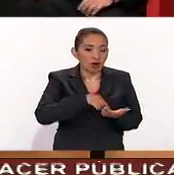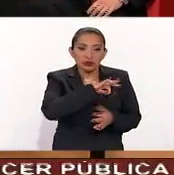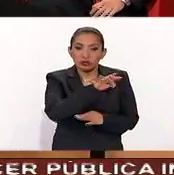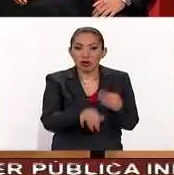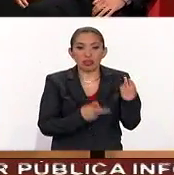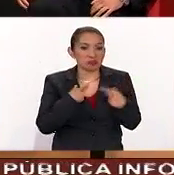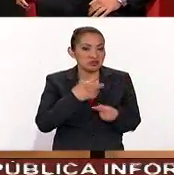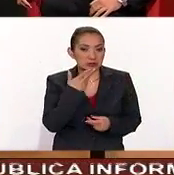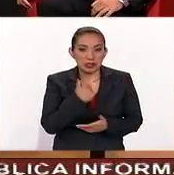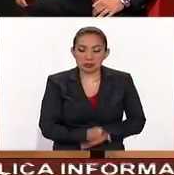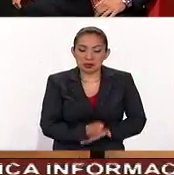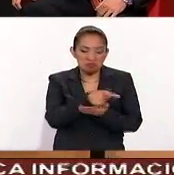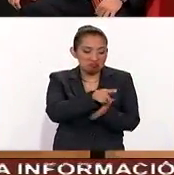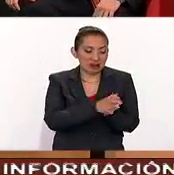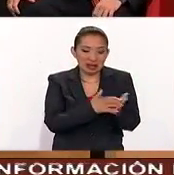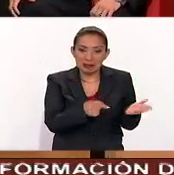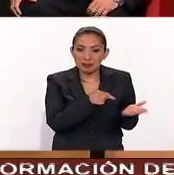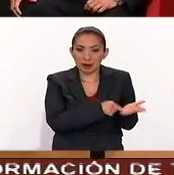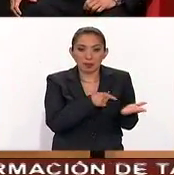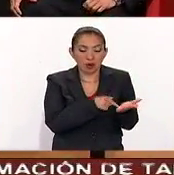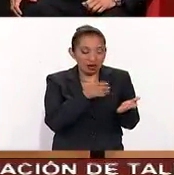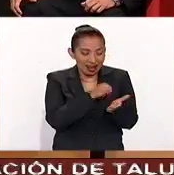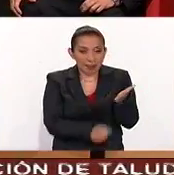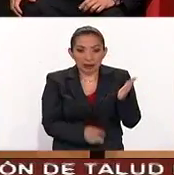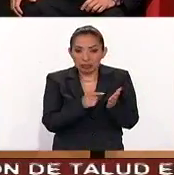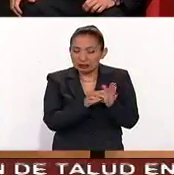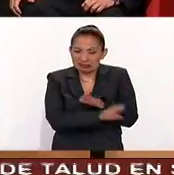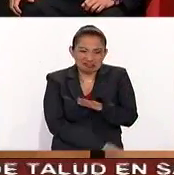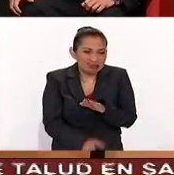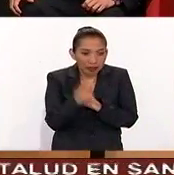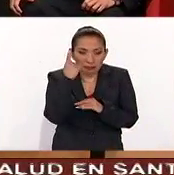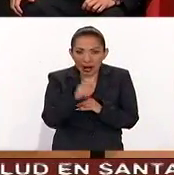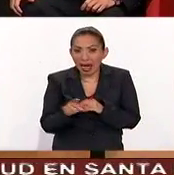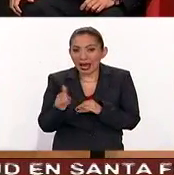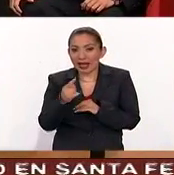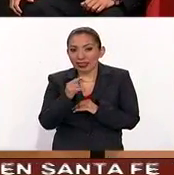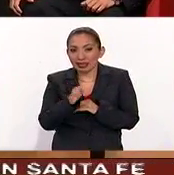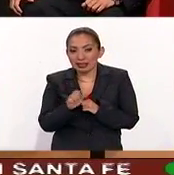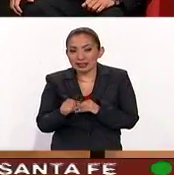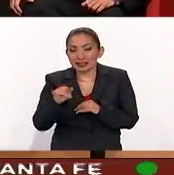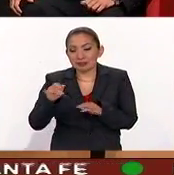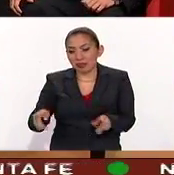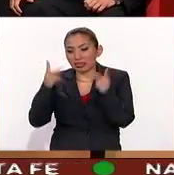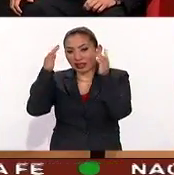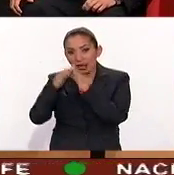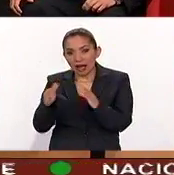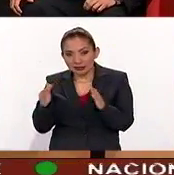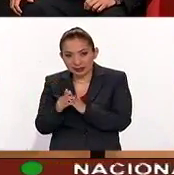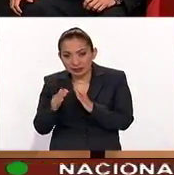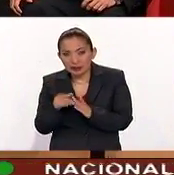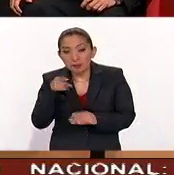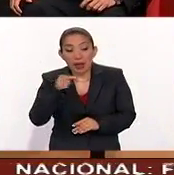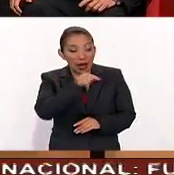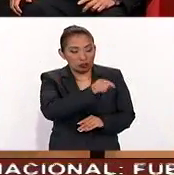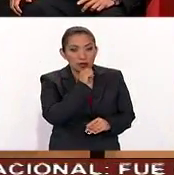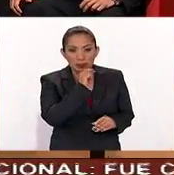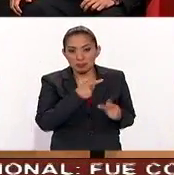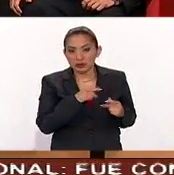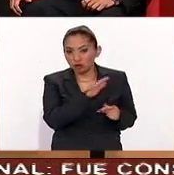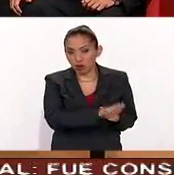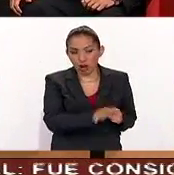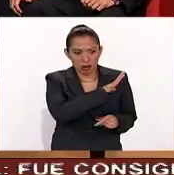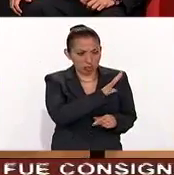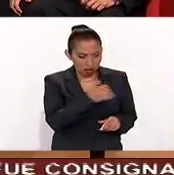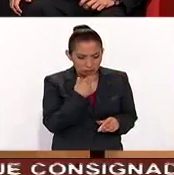todas las personas sobre todo por ese capítulo es básico para los agentes inmobiliarios pero le sirve al público en